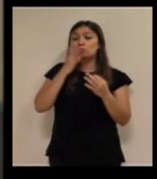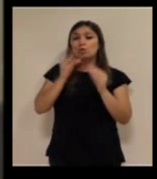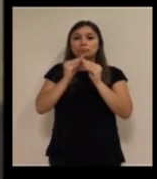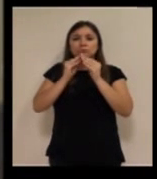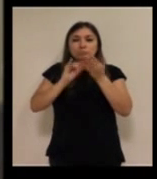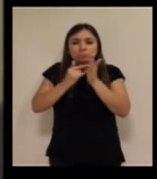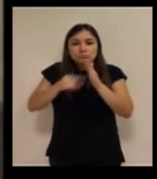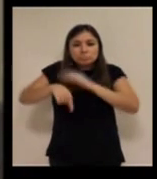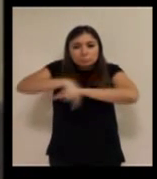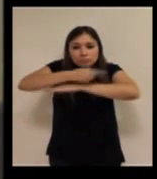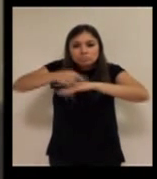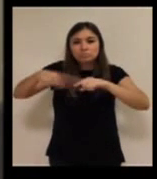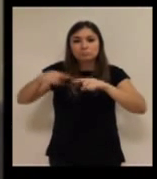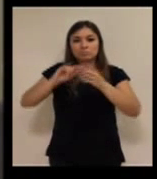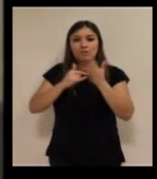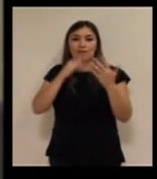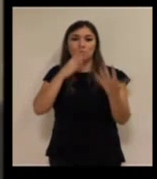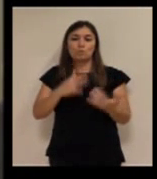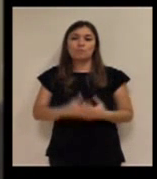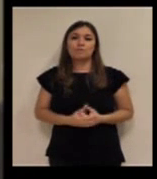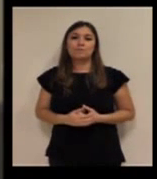ingeniería o a la tecnología actual.